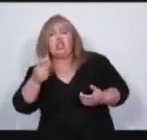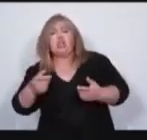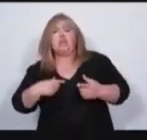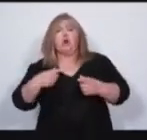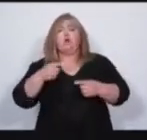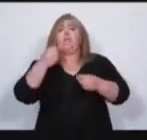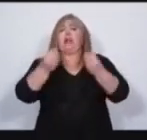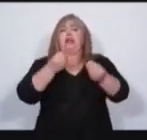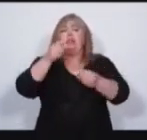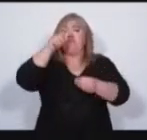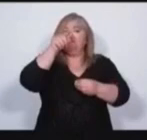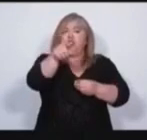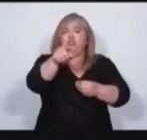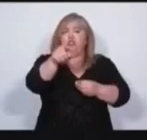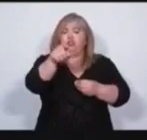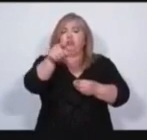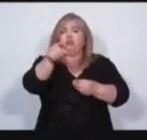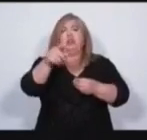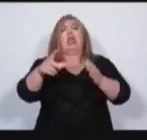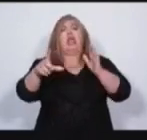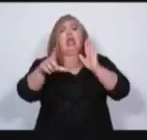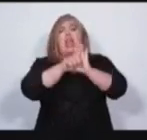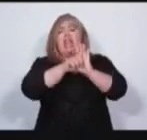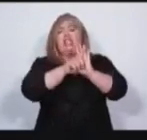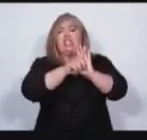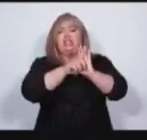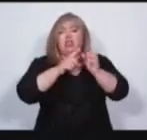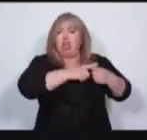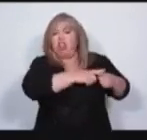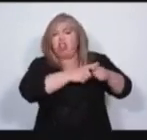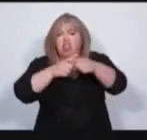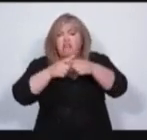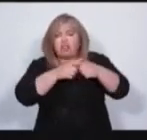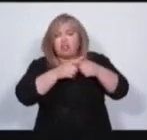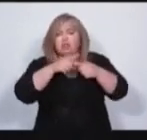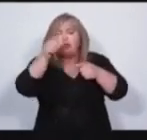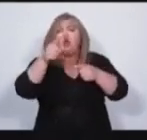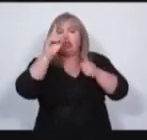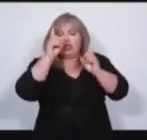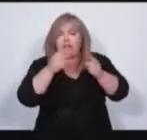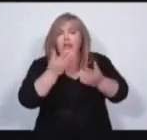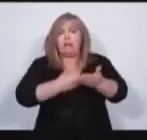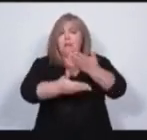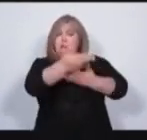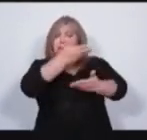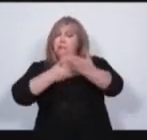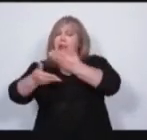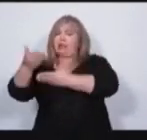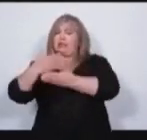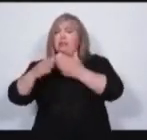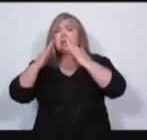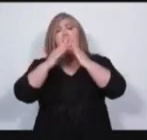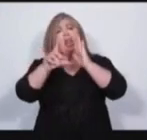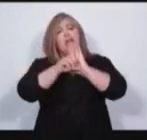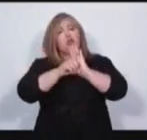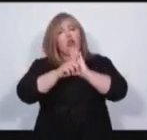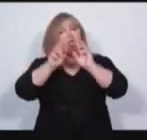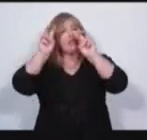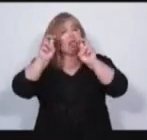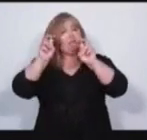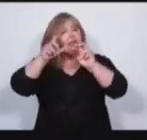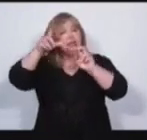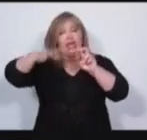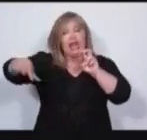participes en cada uno de los debates de las leyes y nos digas qué debatir. En la legislatura se tienen que debatir los temas de la gente, no de los